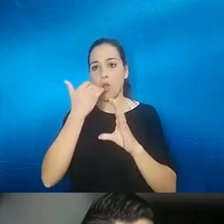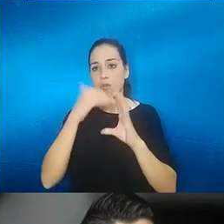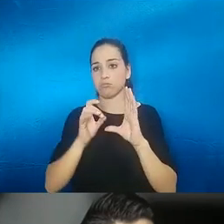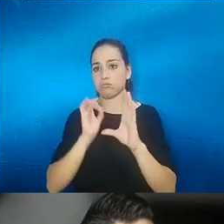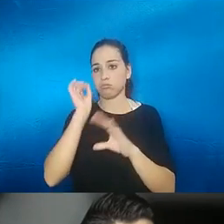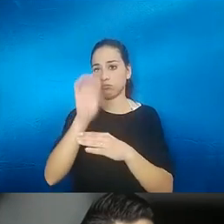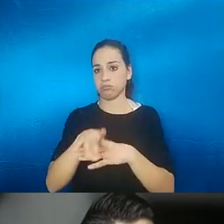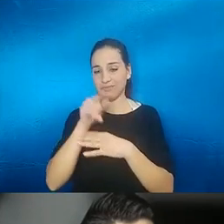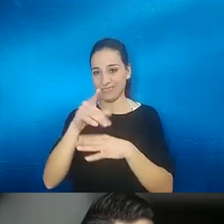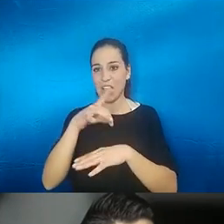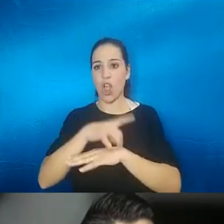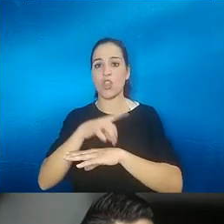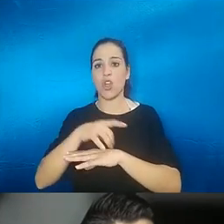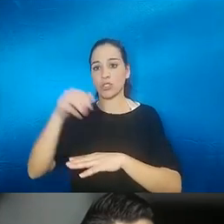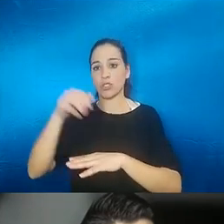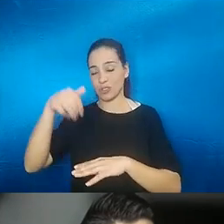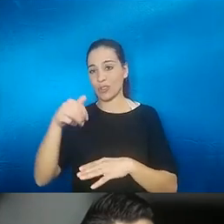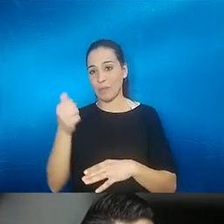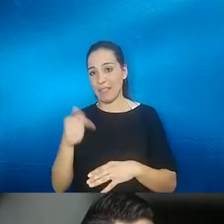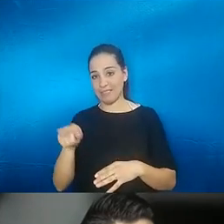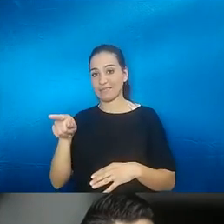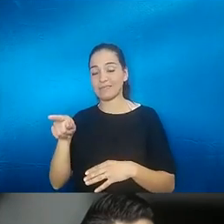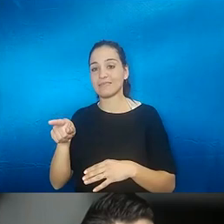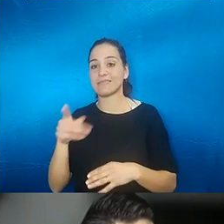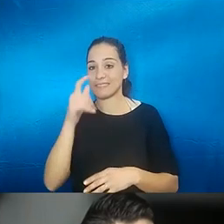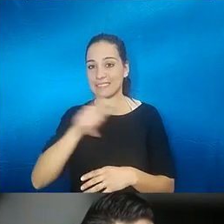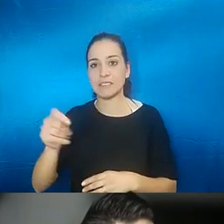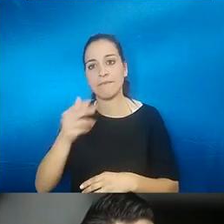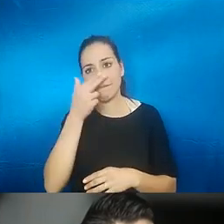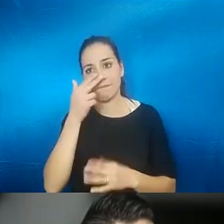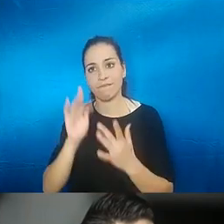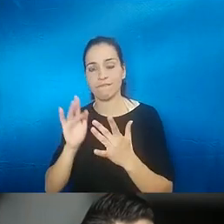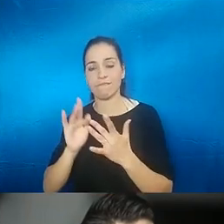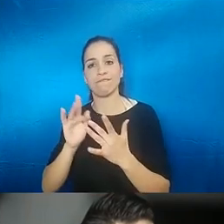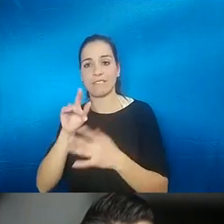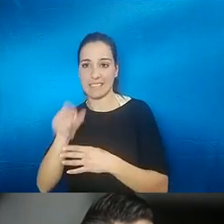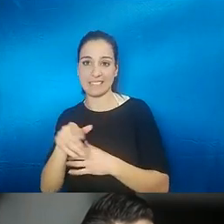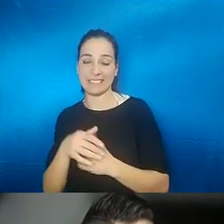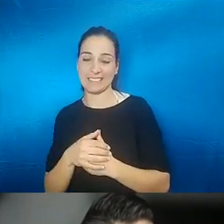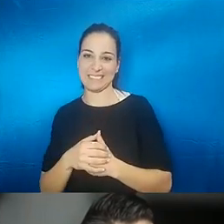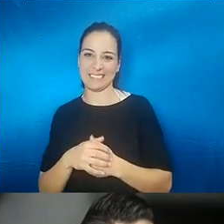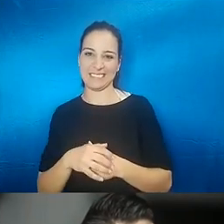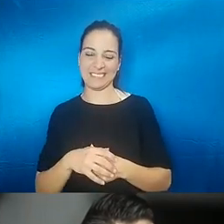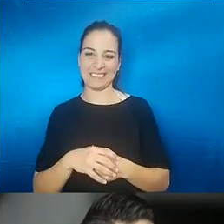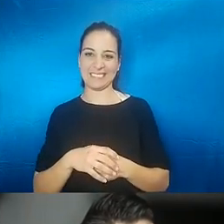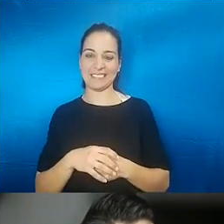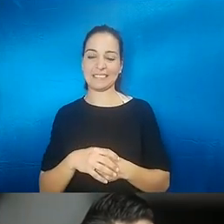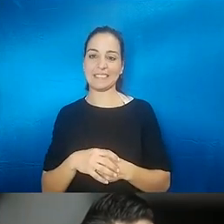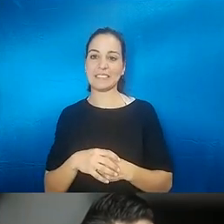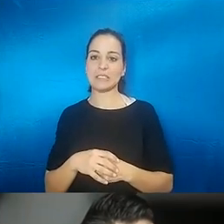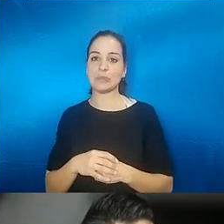sobre todo para el doctor Mazza hay personas que tienen interés en contactar personalmente con usted contigo y